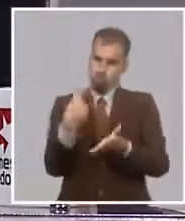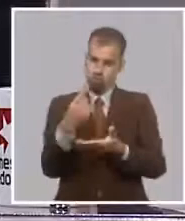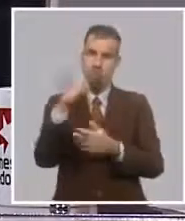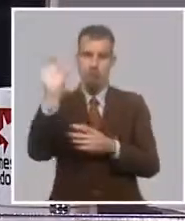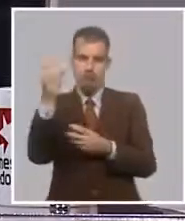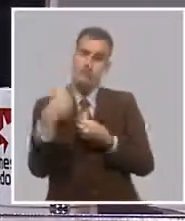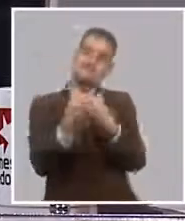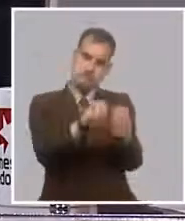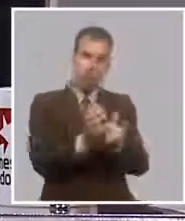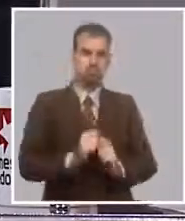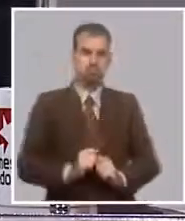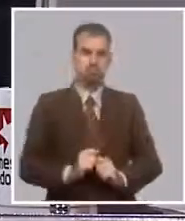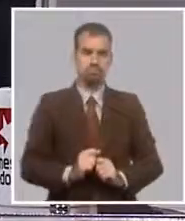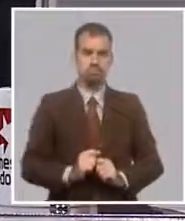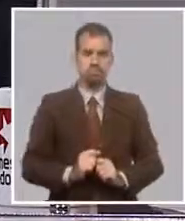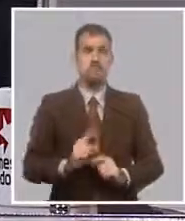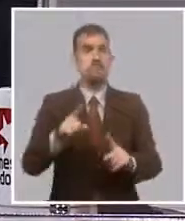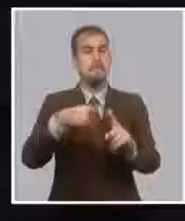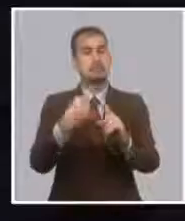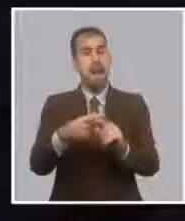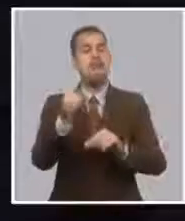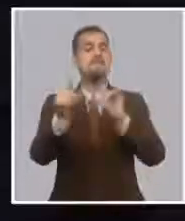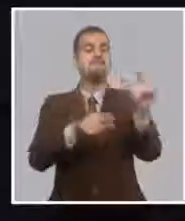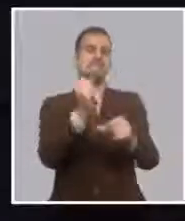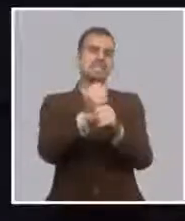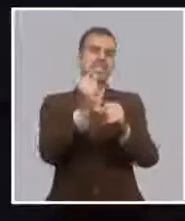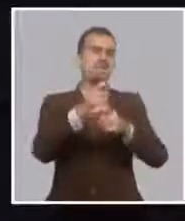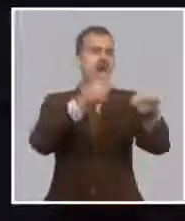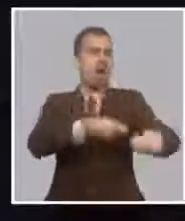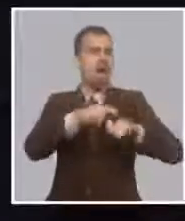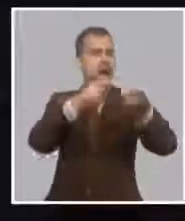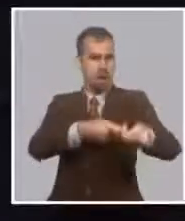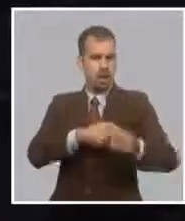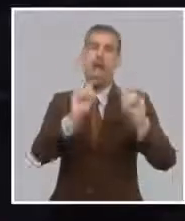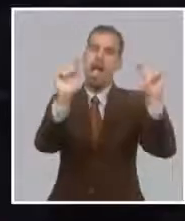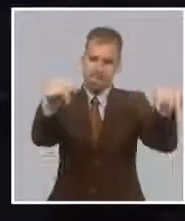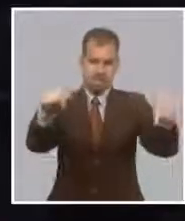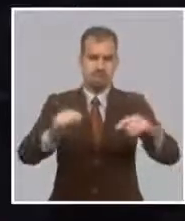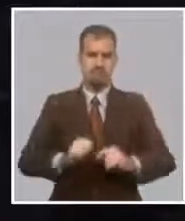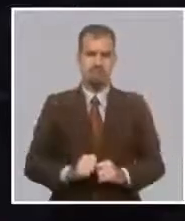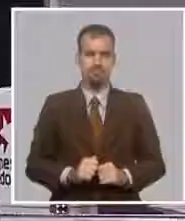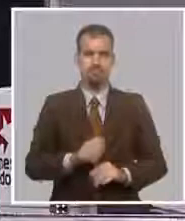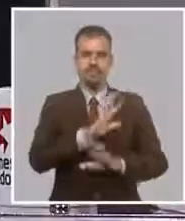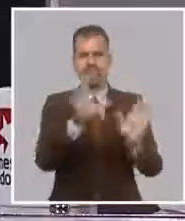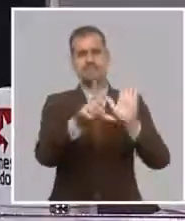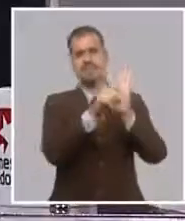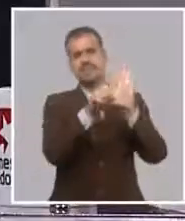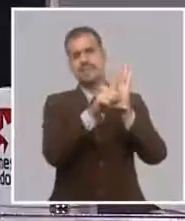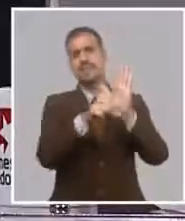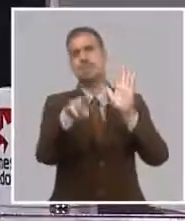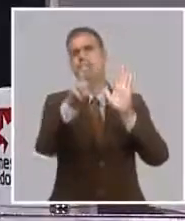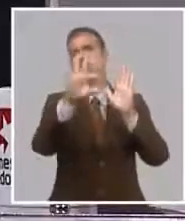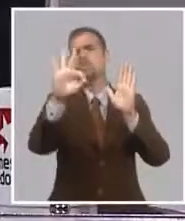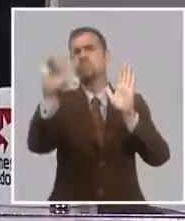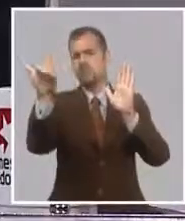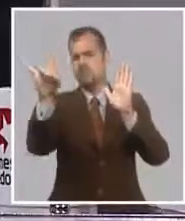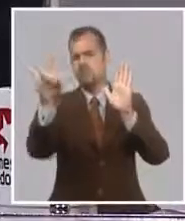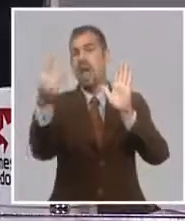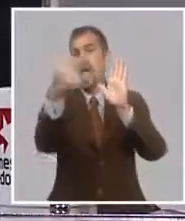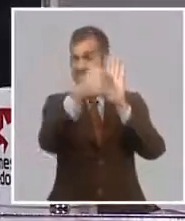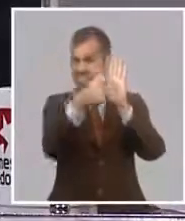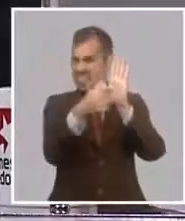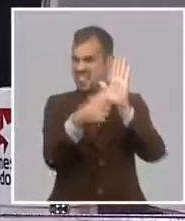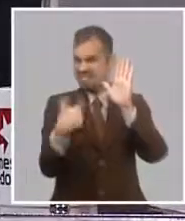los agricultores pequeños. Ahí en un decreto del 289 se establecieron